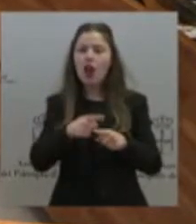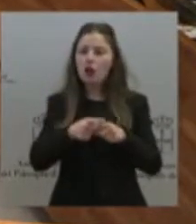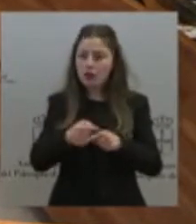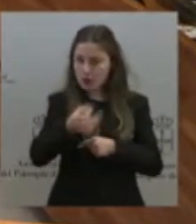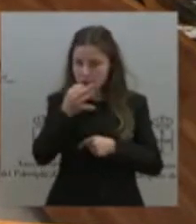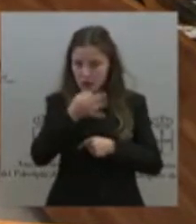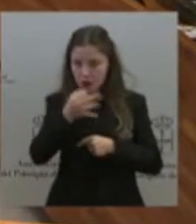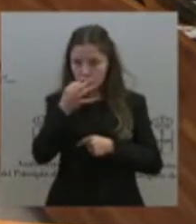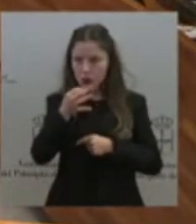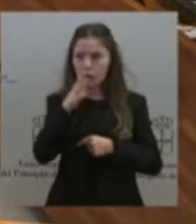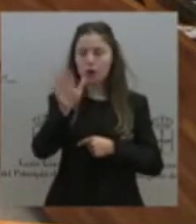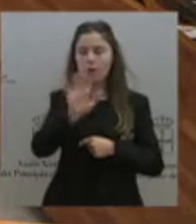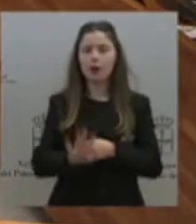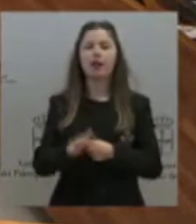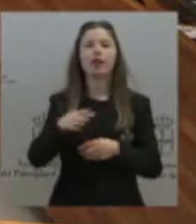perfecto.